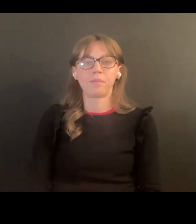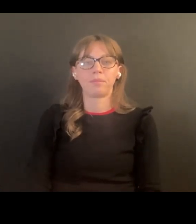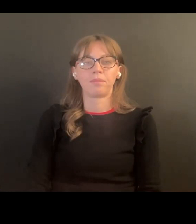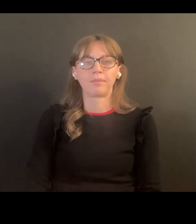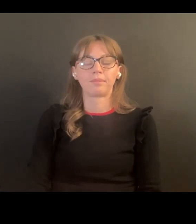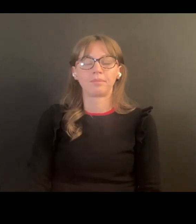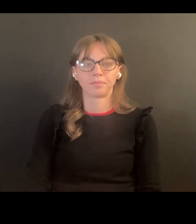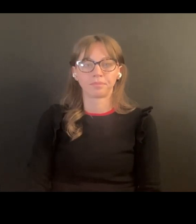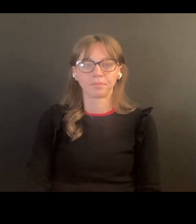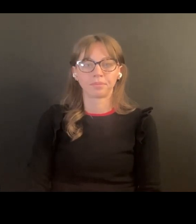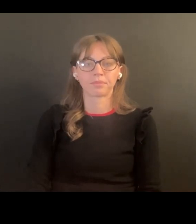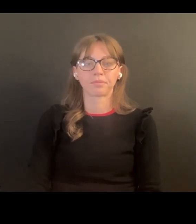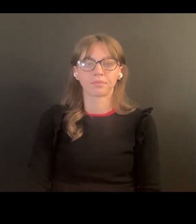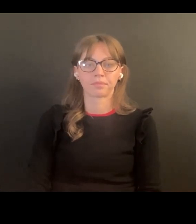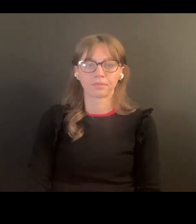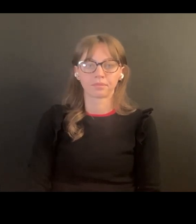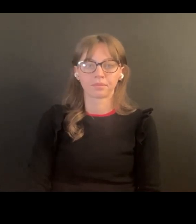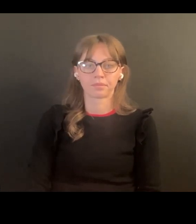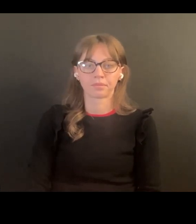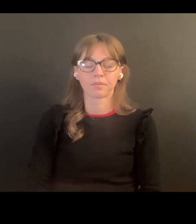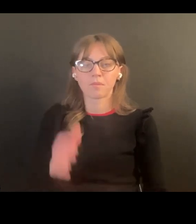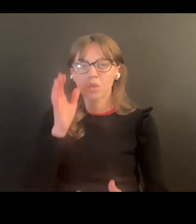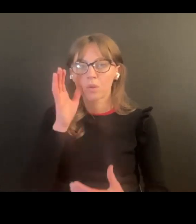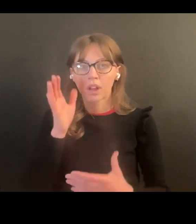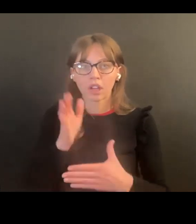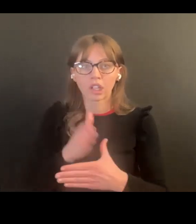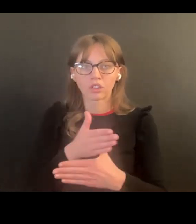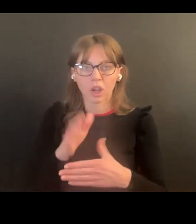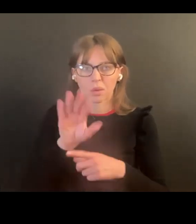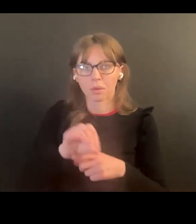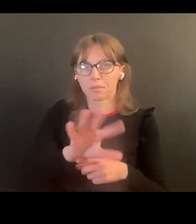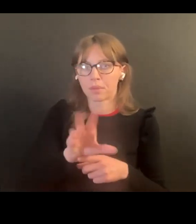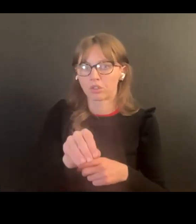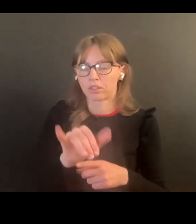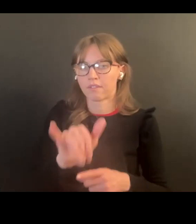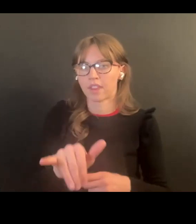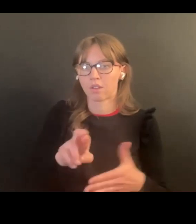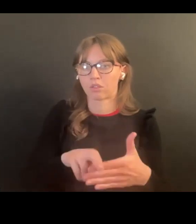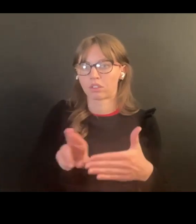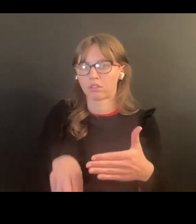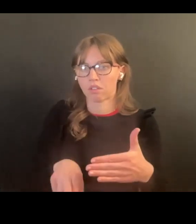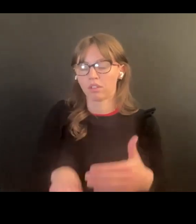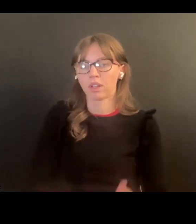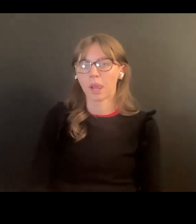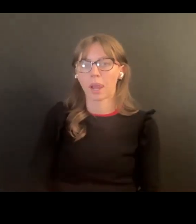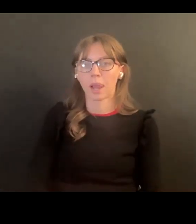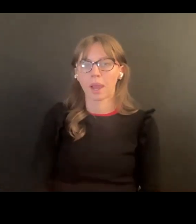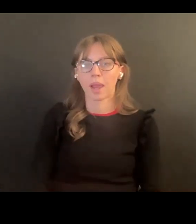y lo siento que estoy compartiendo tenemos tomar fotos de ellas